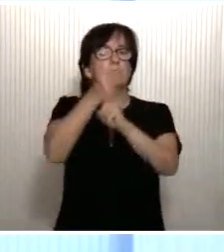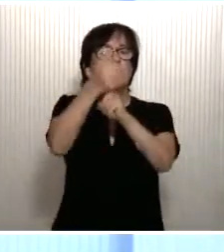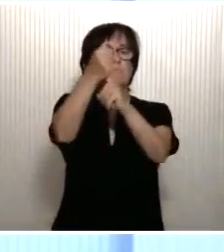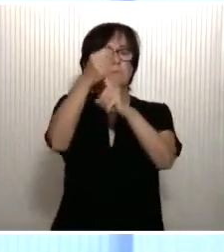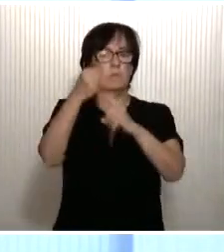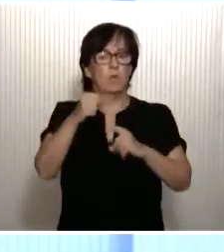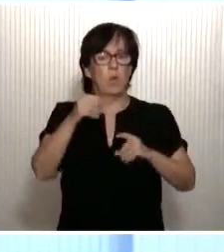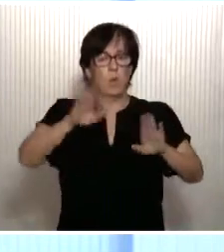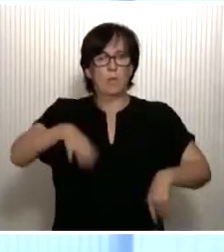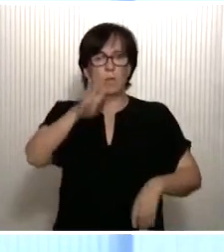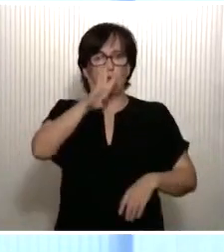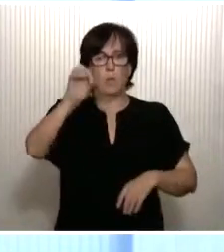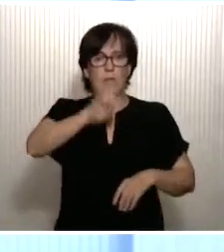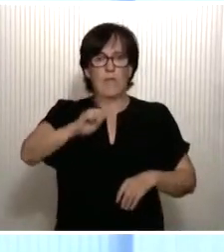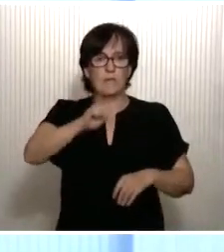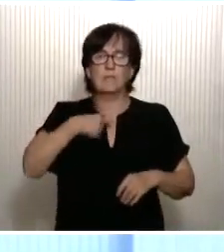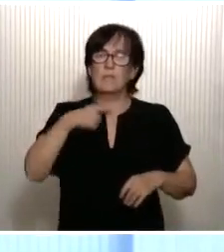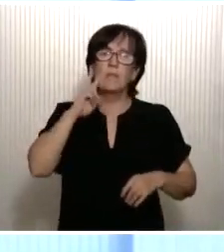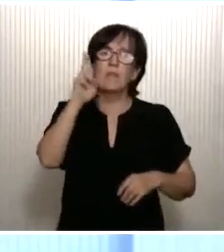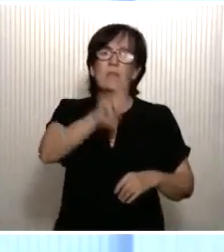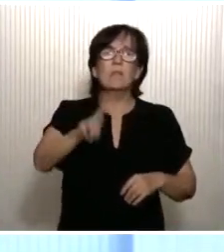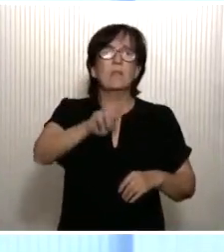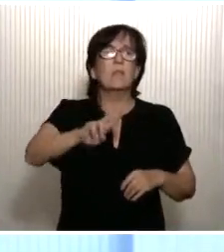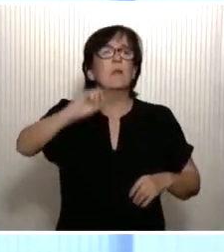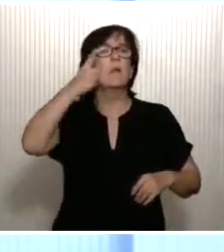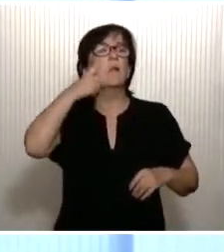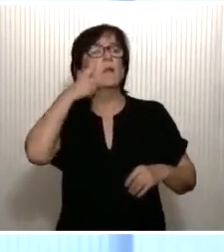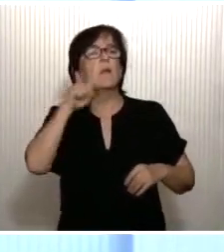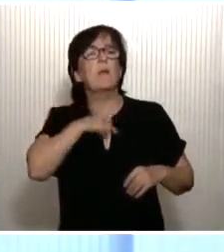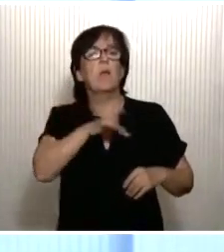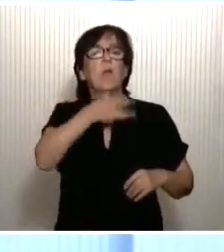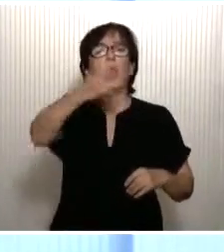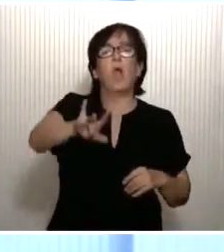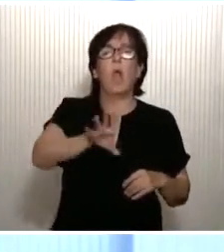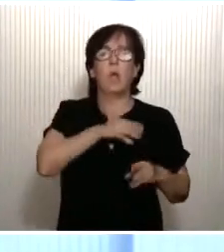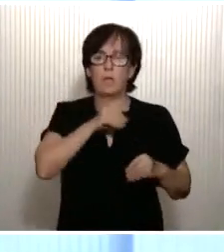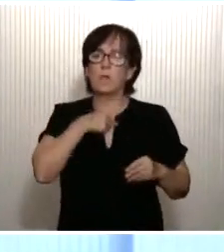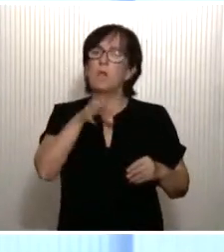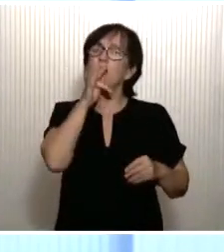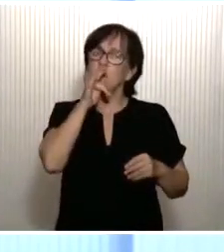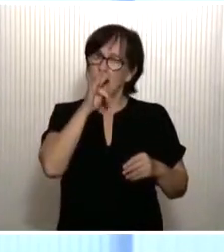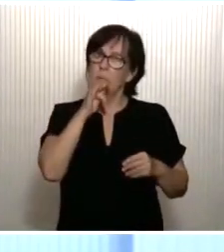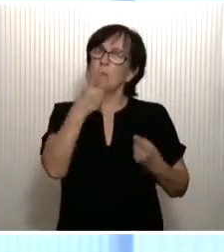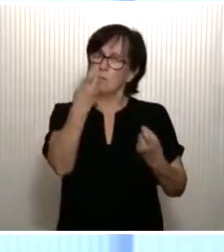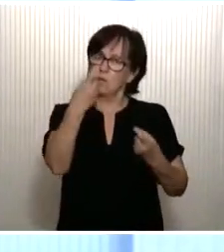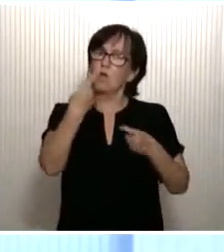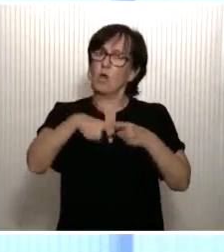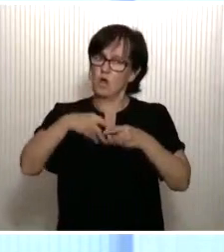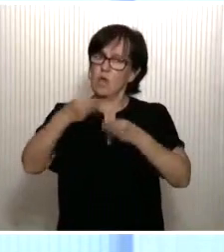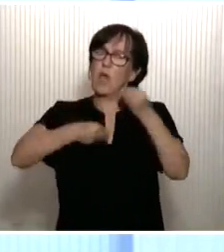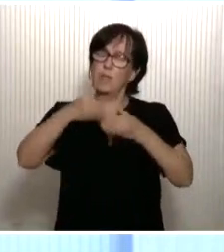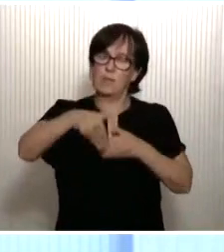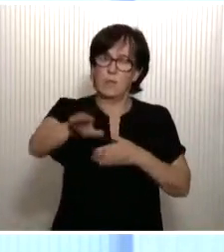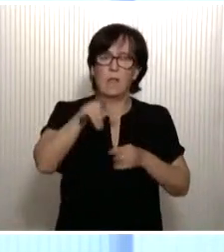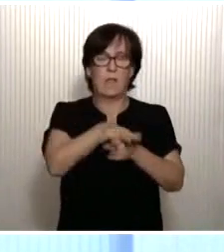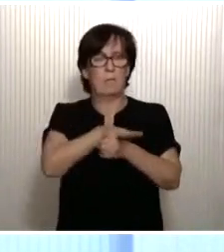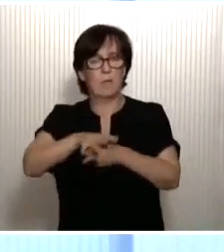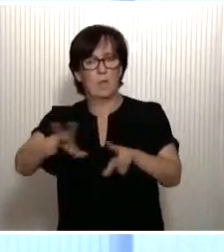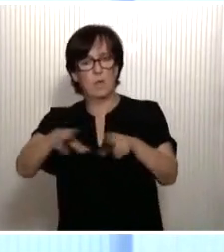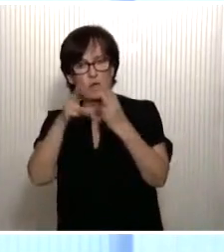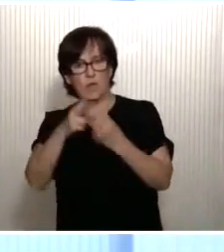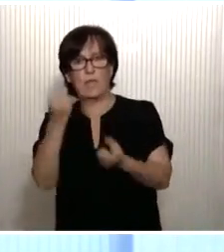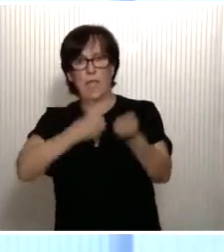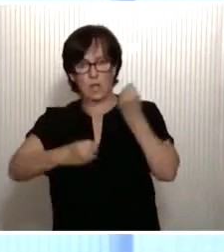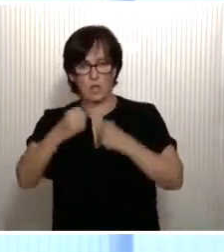40 años. Insisto, y no es un diagnóstico autocomplaciente, porque tenemos todavía que hacer muchas cosas en el ámbito social y en el ámbito